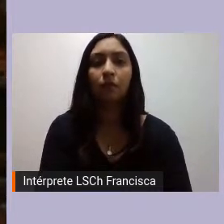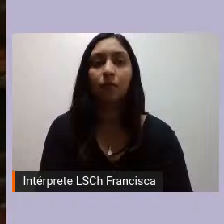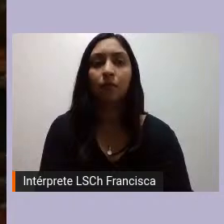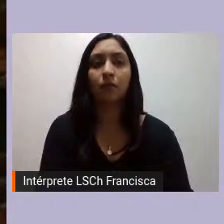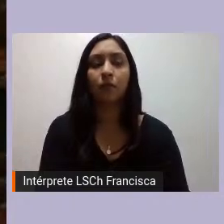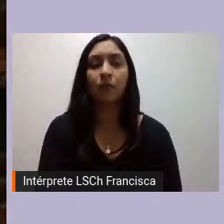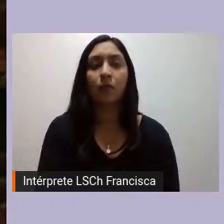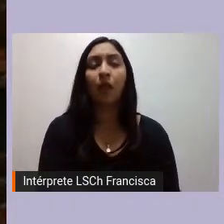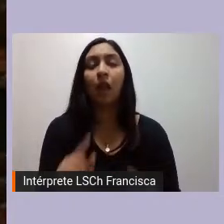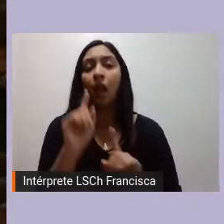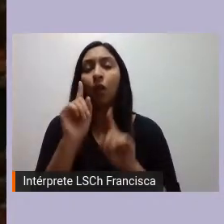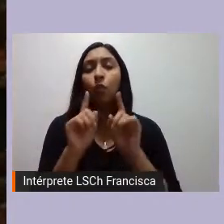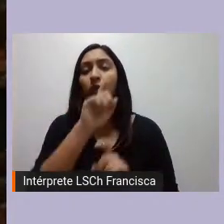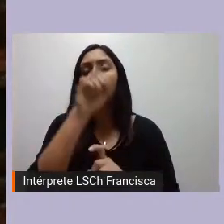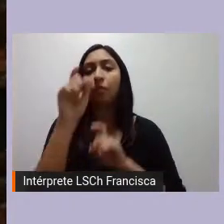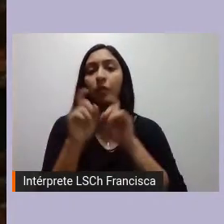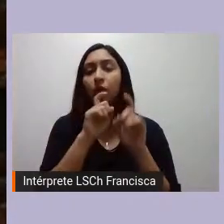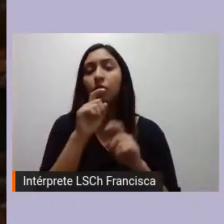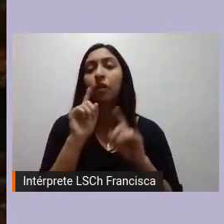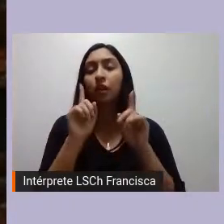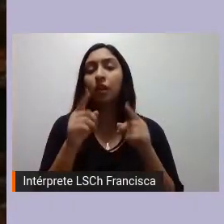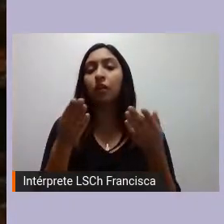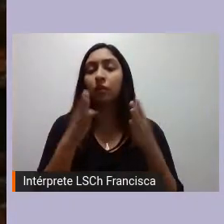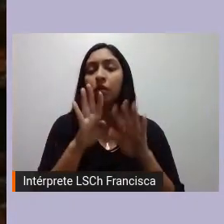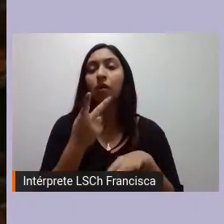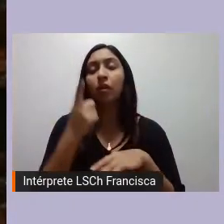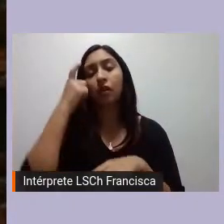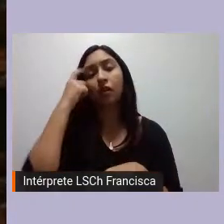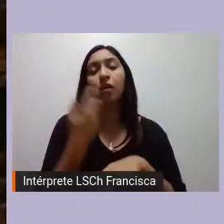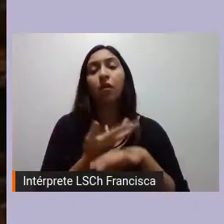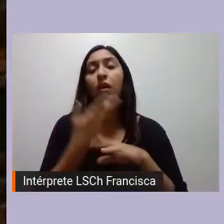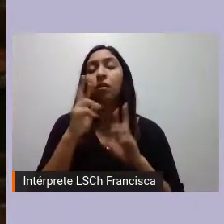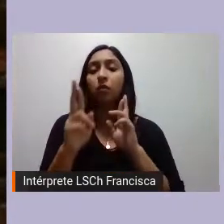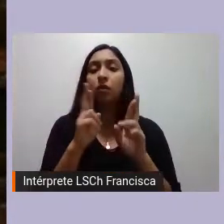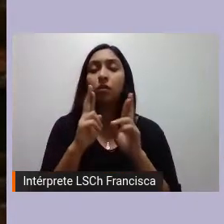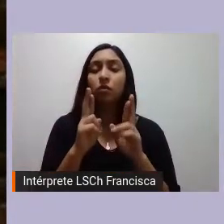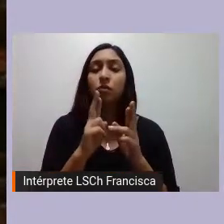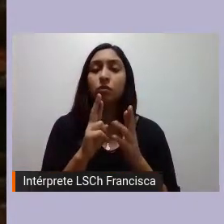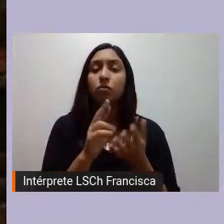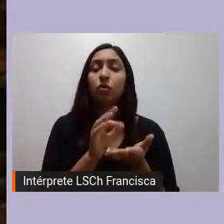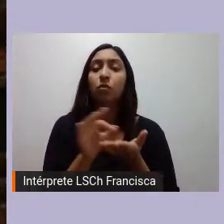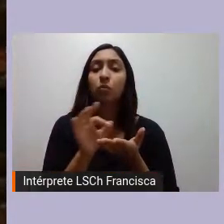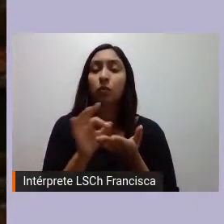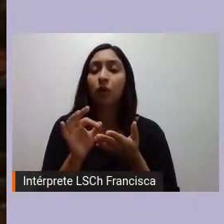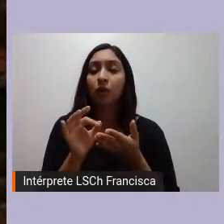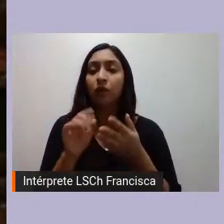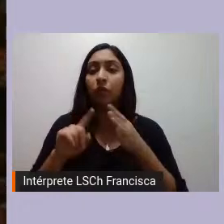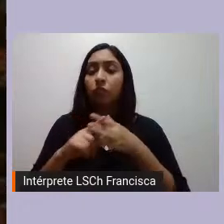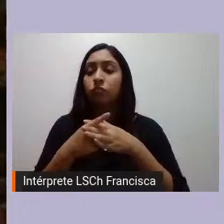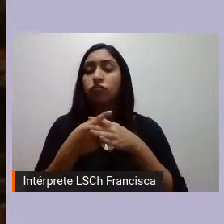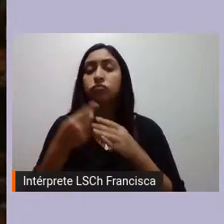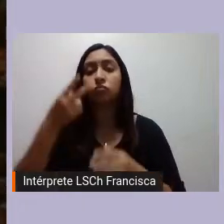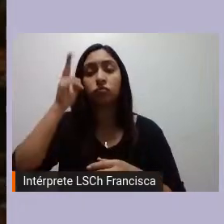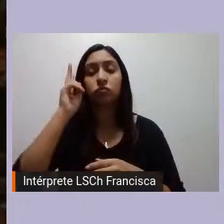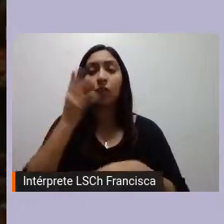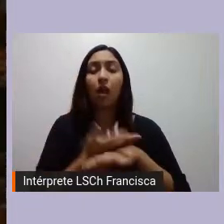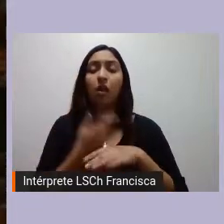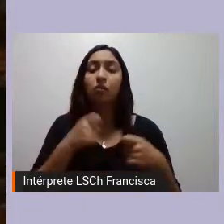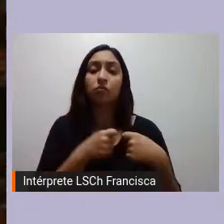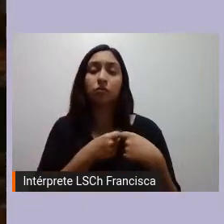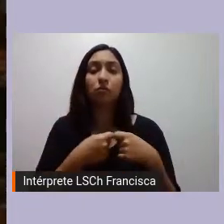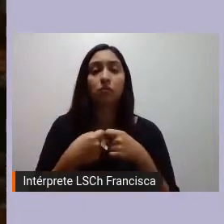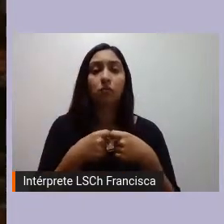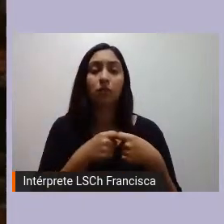creo que hay una relación entre los pueblos originarios hay un debate también en aspectos de